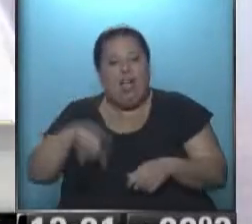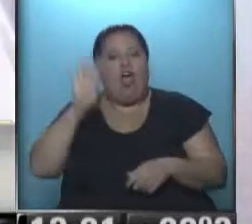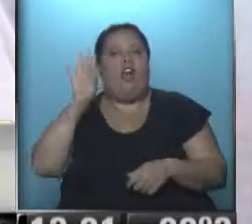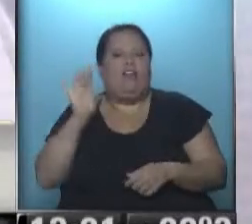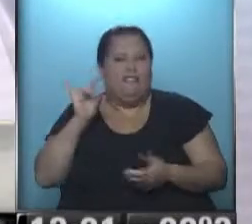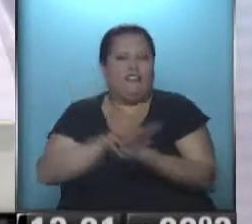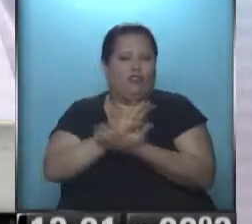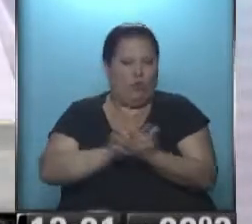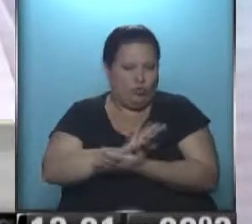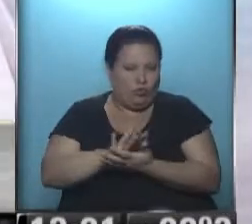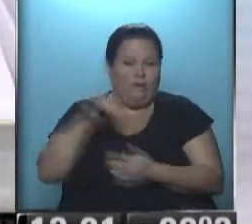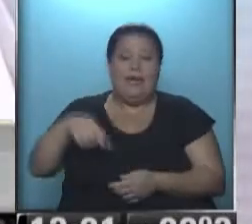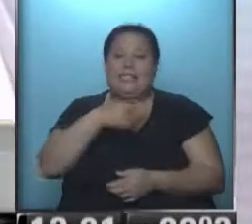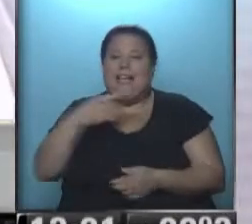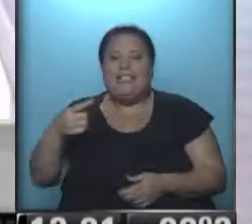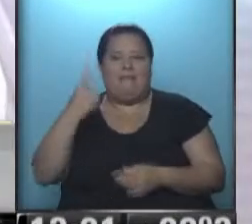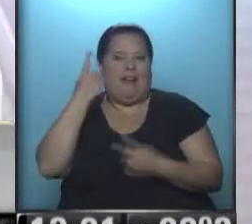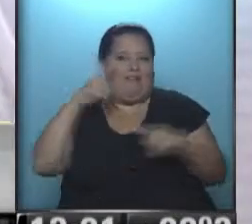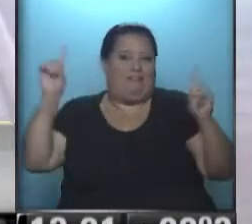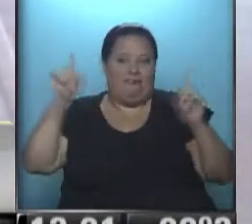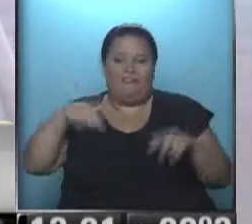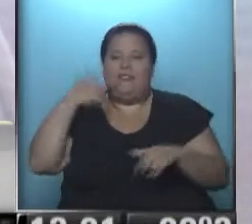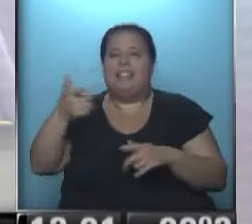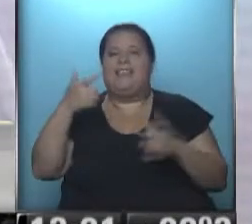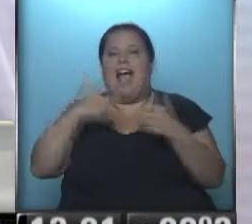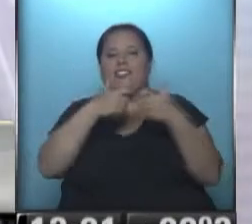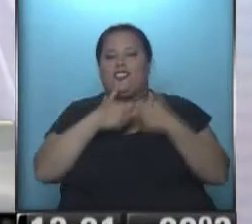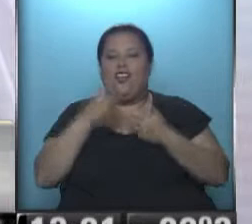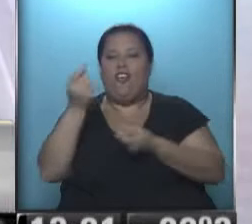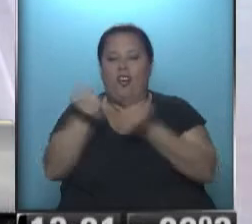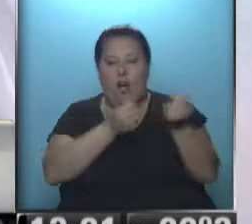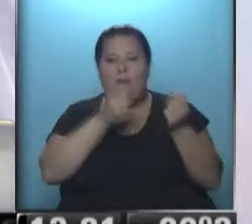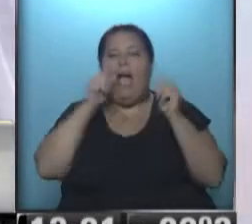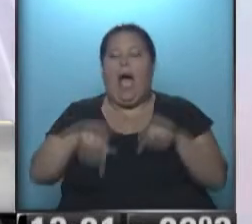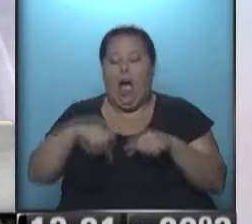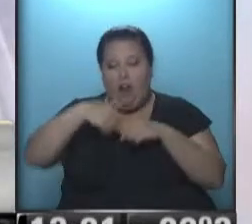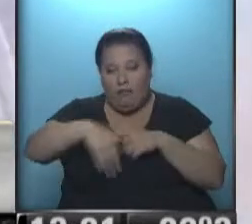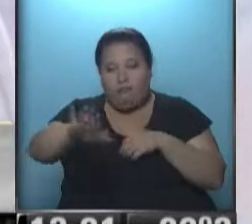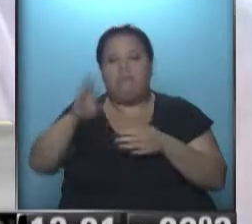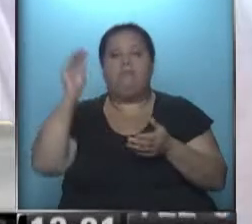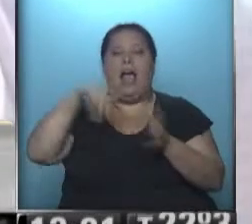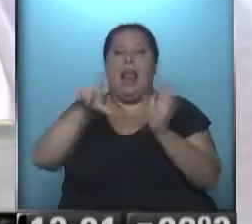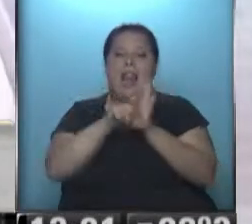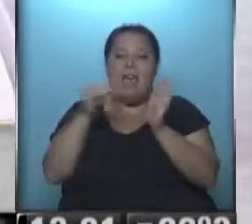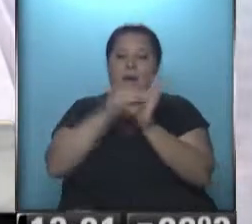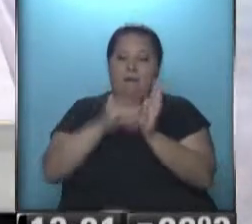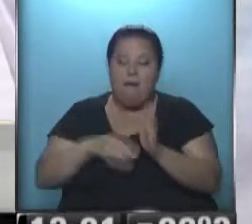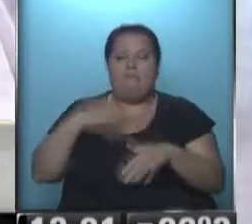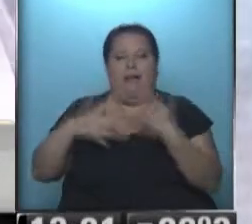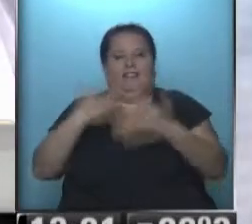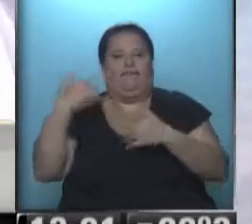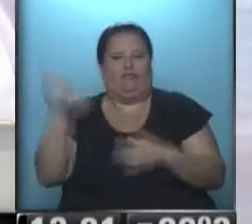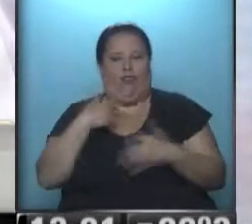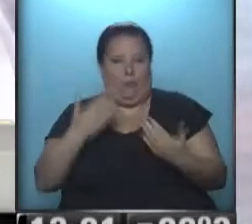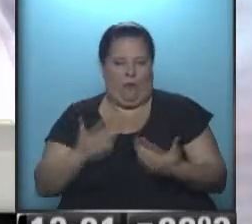resolver. Así que es una semana histórica como definieron las asociaciones de consumidores y a partir de ahora, a medida que se vayan implementando las leyes, vamos a tener más herramientas todos.